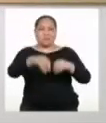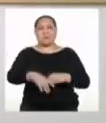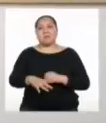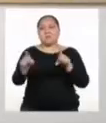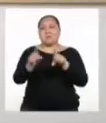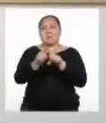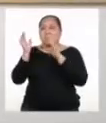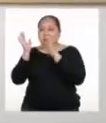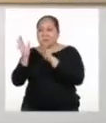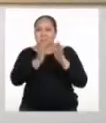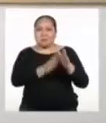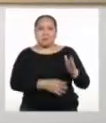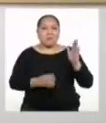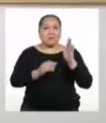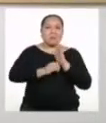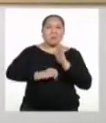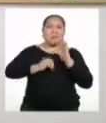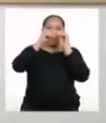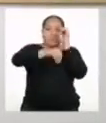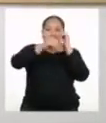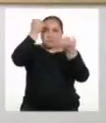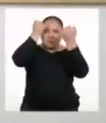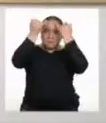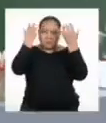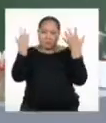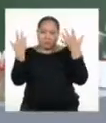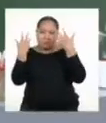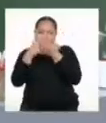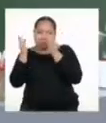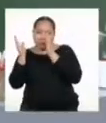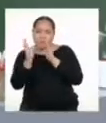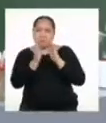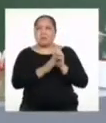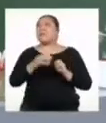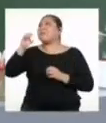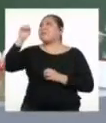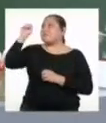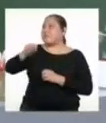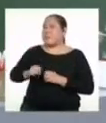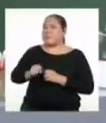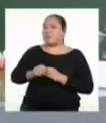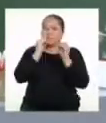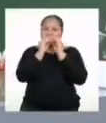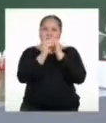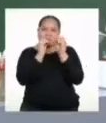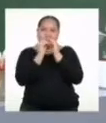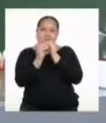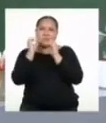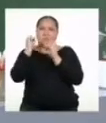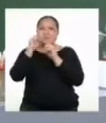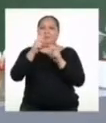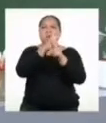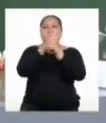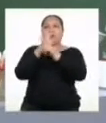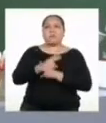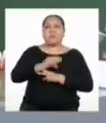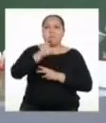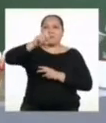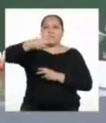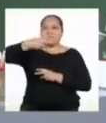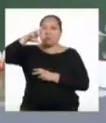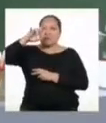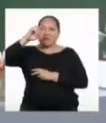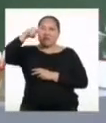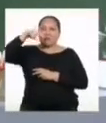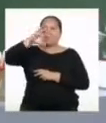Además de organizar y desarrollar nuestras ideas de forma coherente. Ah, sí. La adecuación. Cuidar la coherencia.